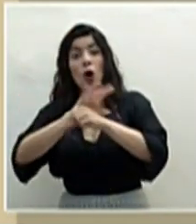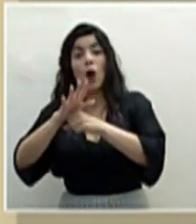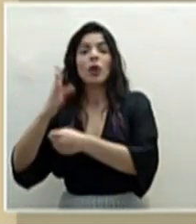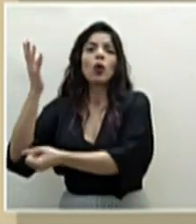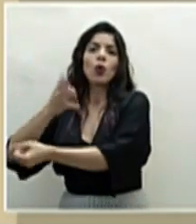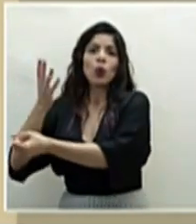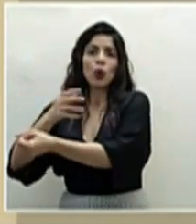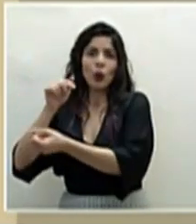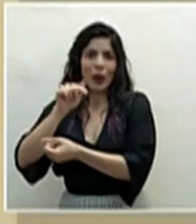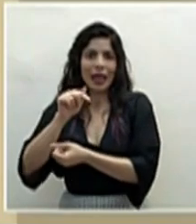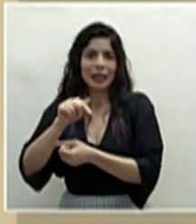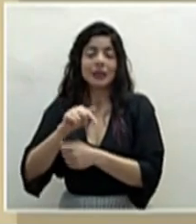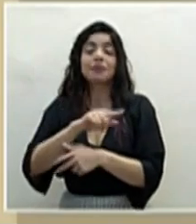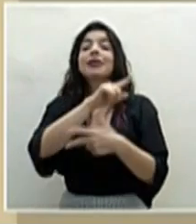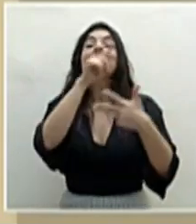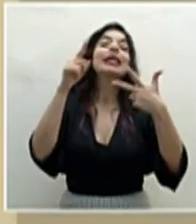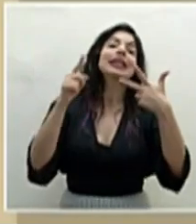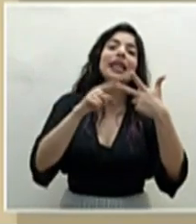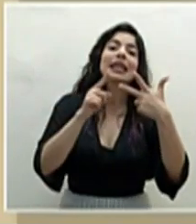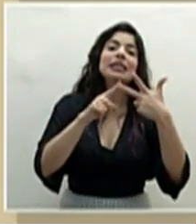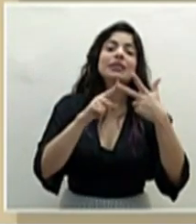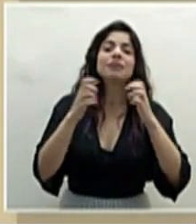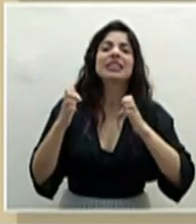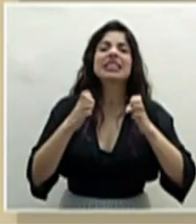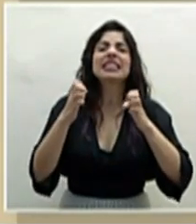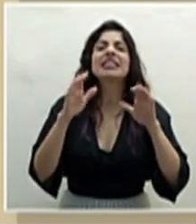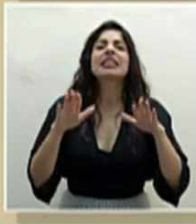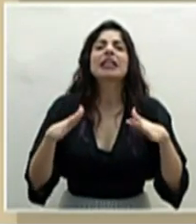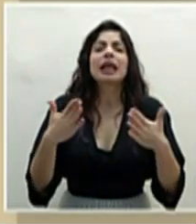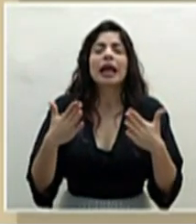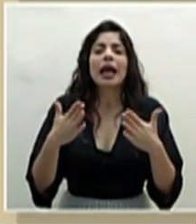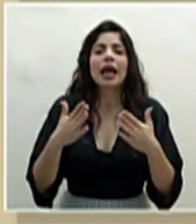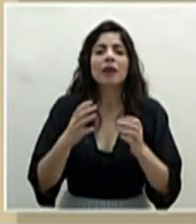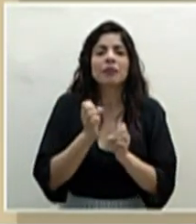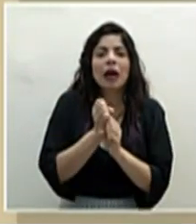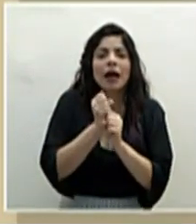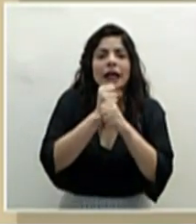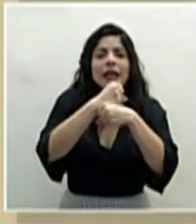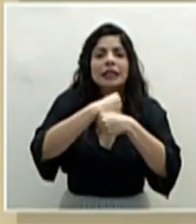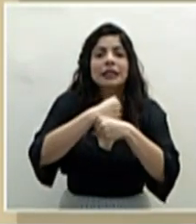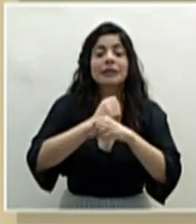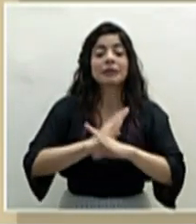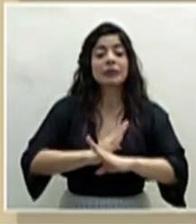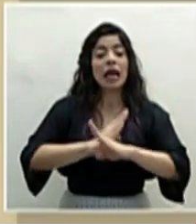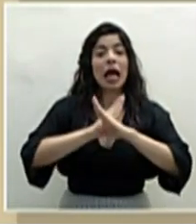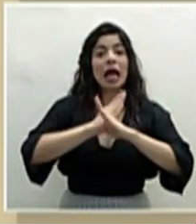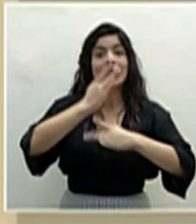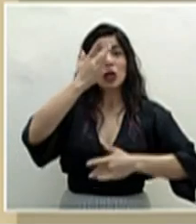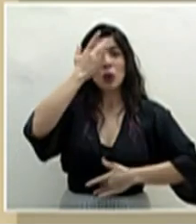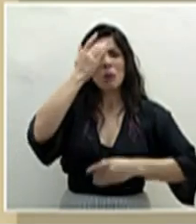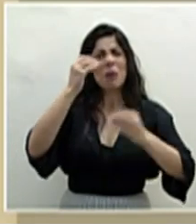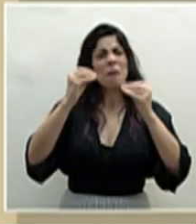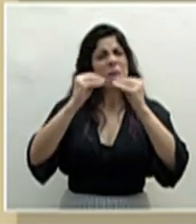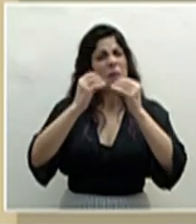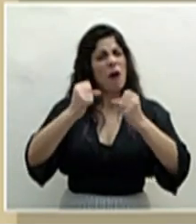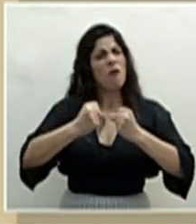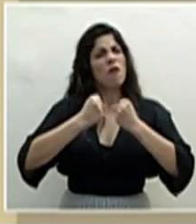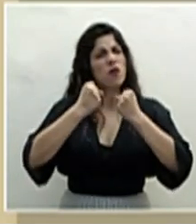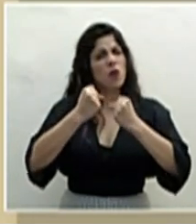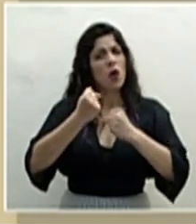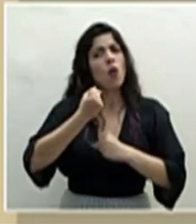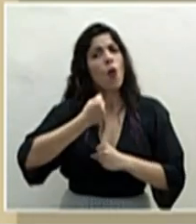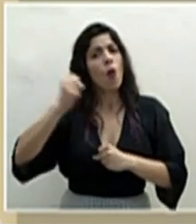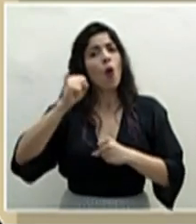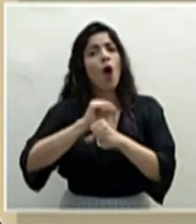tercera es la estrategia de desarrollar anticuerpos potentes contra el